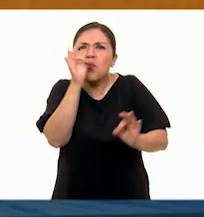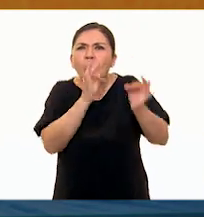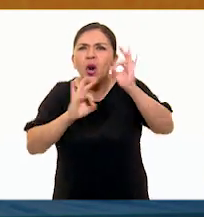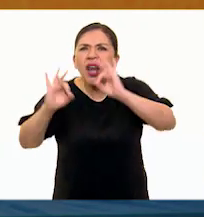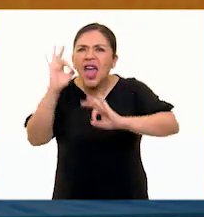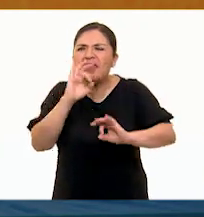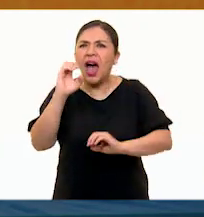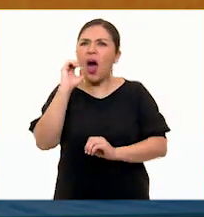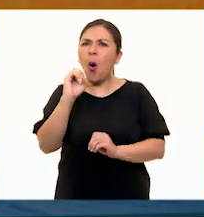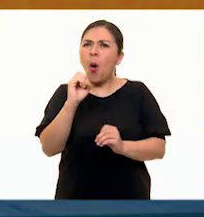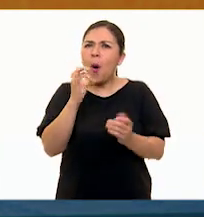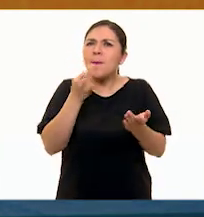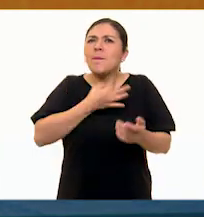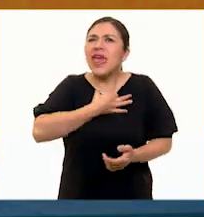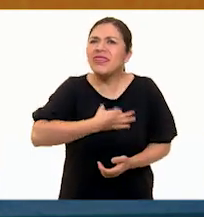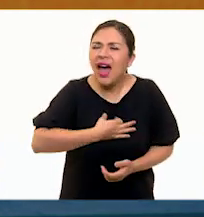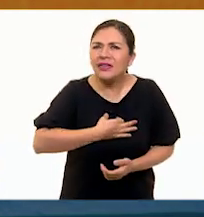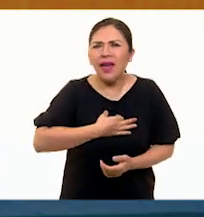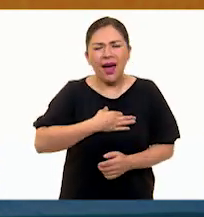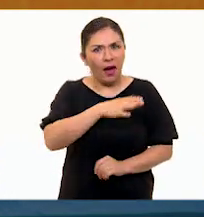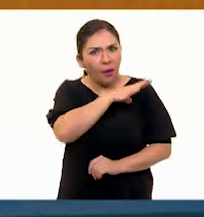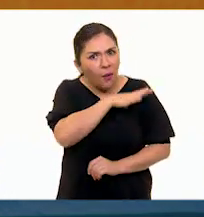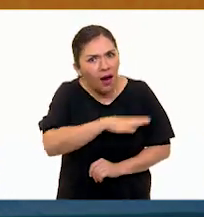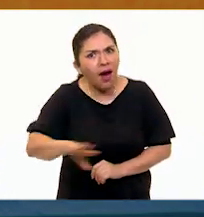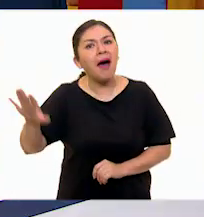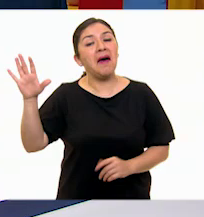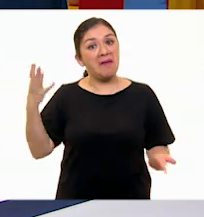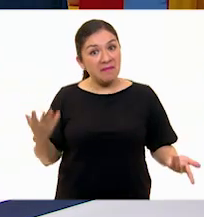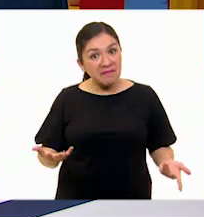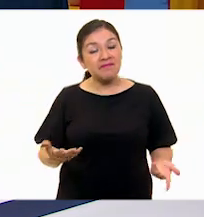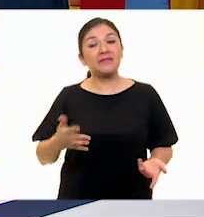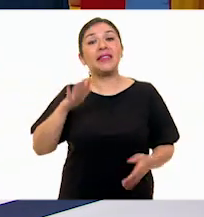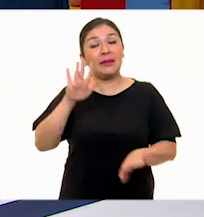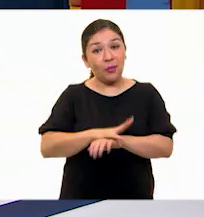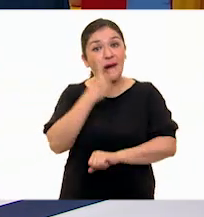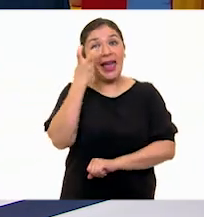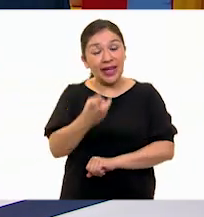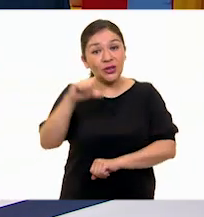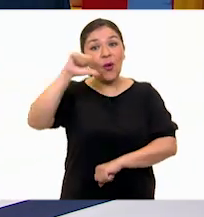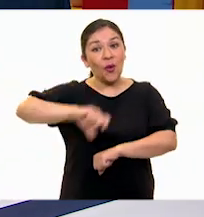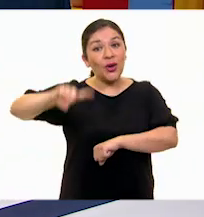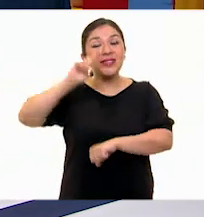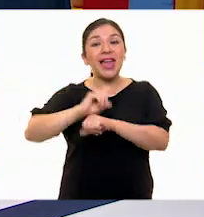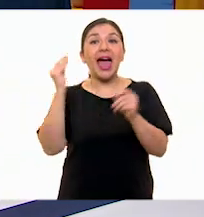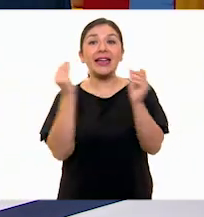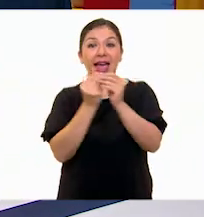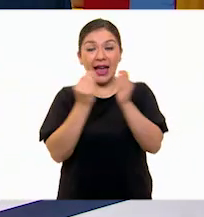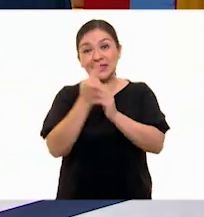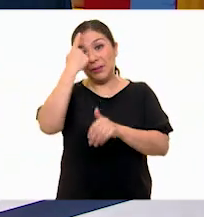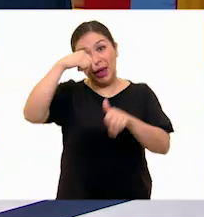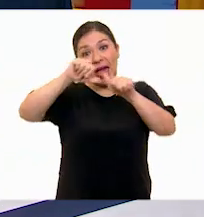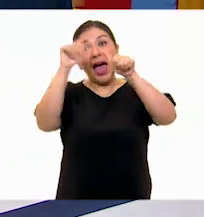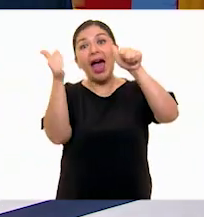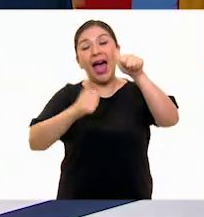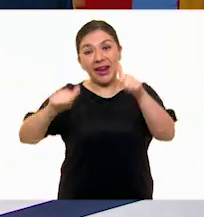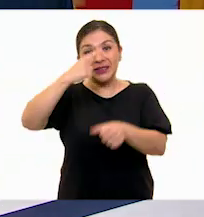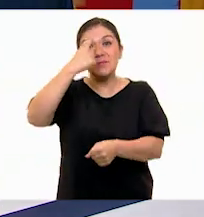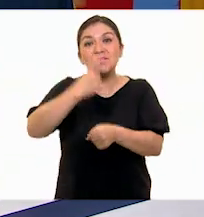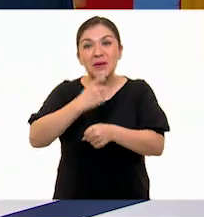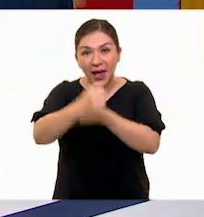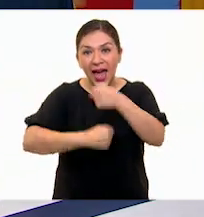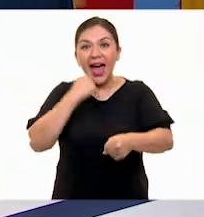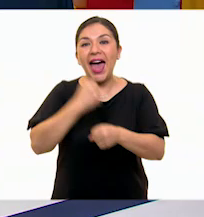medallones, está increíble, oigan, pues es que esto es lo que vamos a ver en nuestra clase de artes del primer